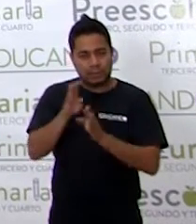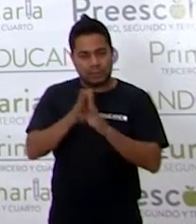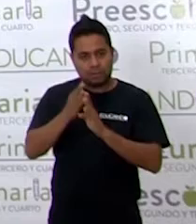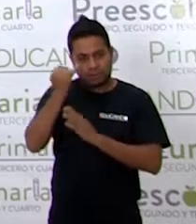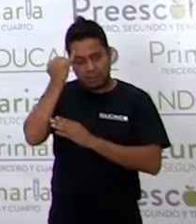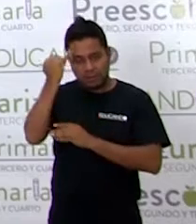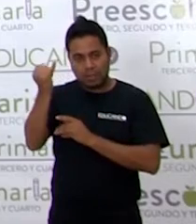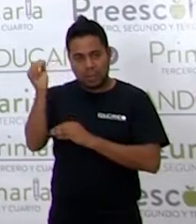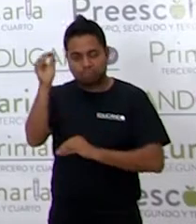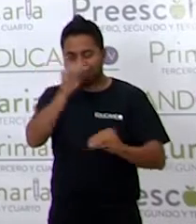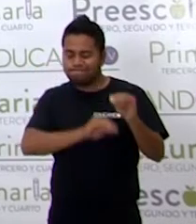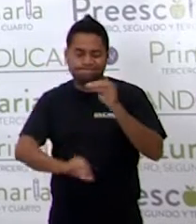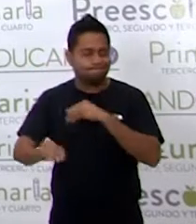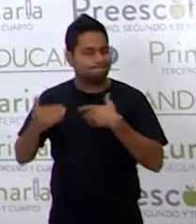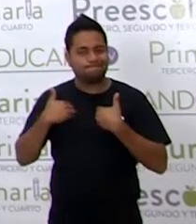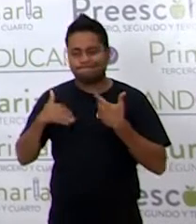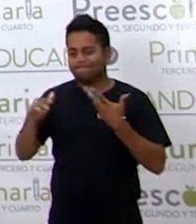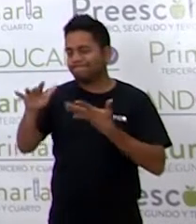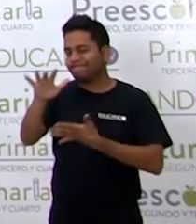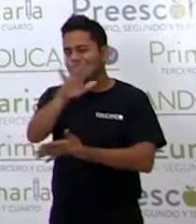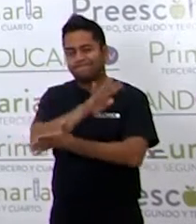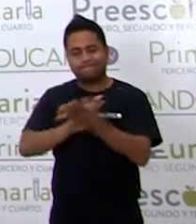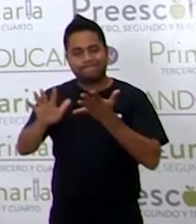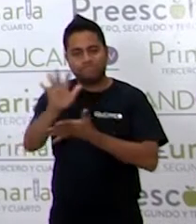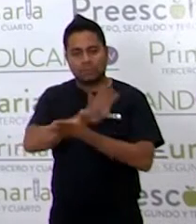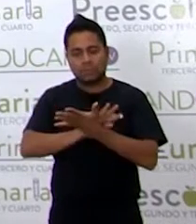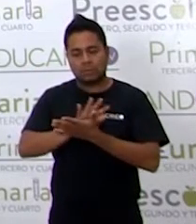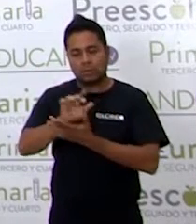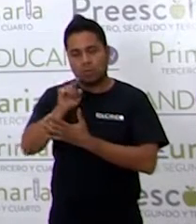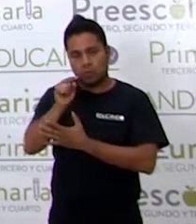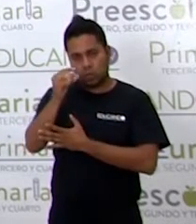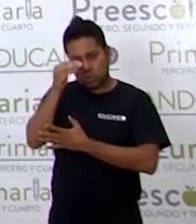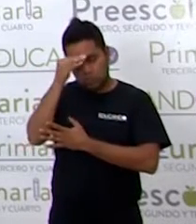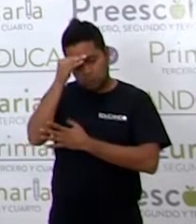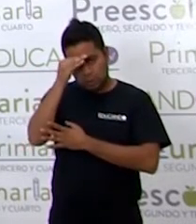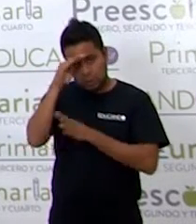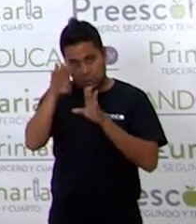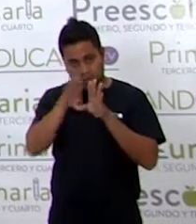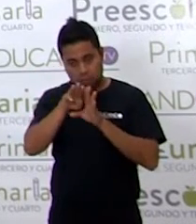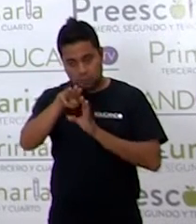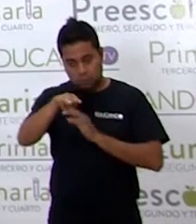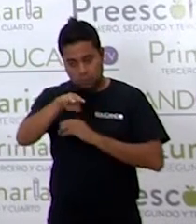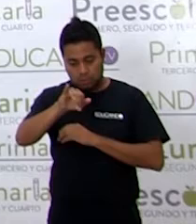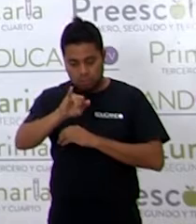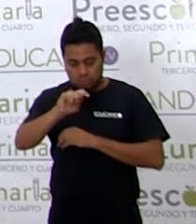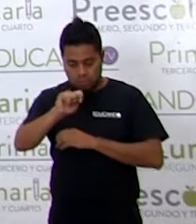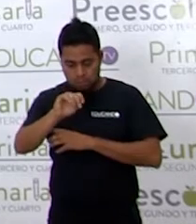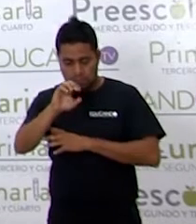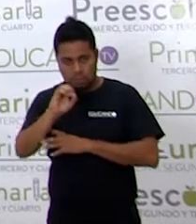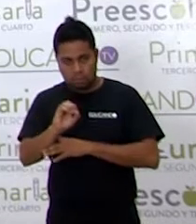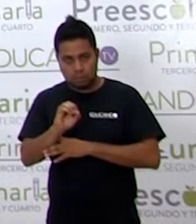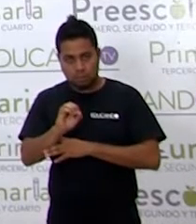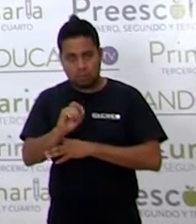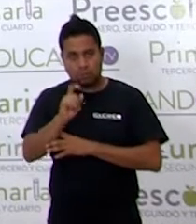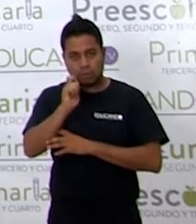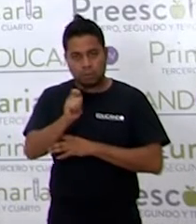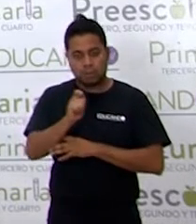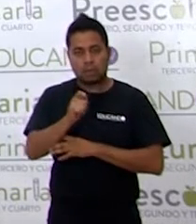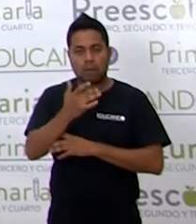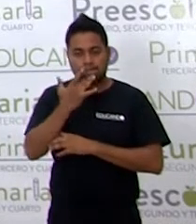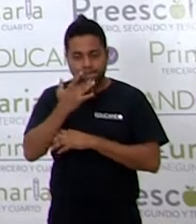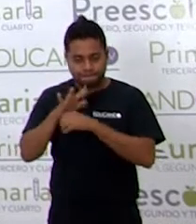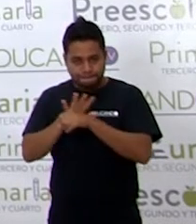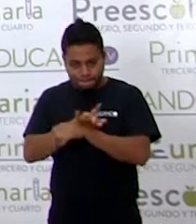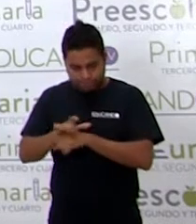se pueden perder. ¿Puedes imaginar terminar este mito con que las lagartijas